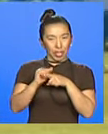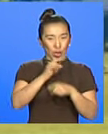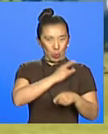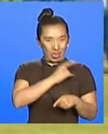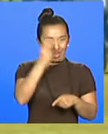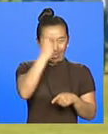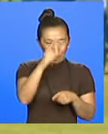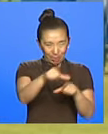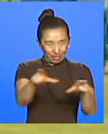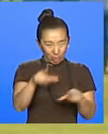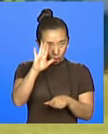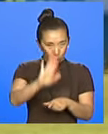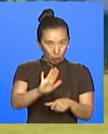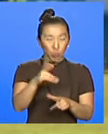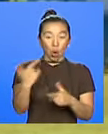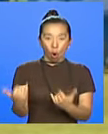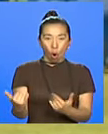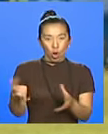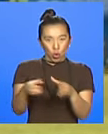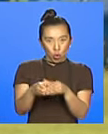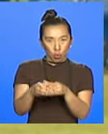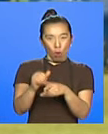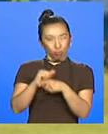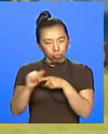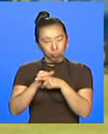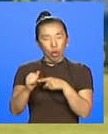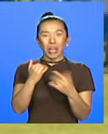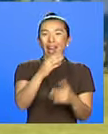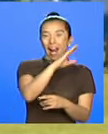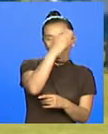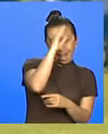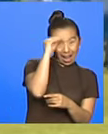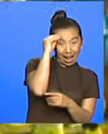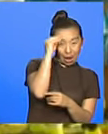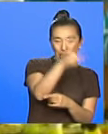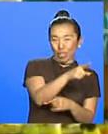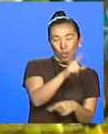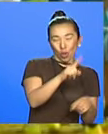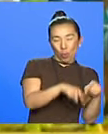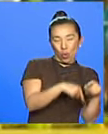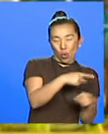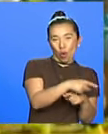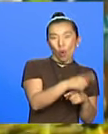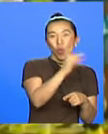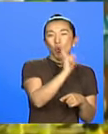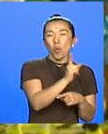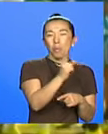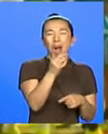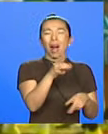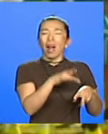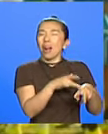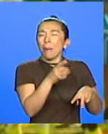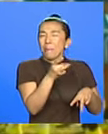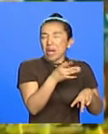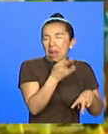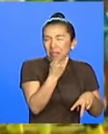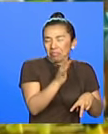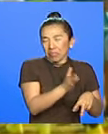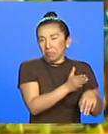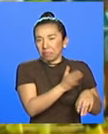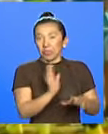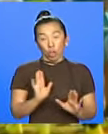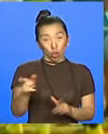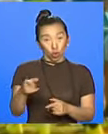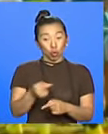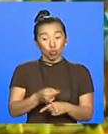jugadores se entrenaron en grupo esta tarde, a excepción de James Rodríguez, quien realizó un trabajo de recuperación por una molestia en su pierna. El partido